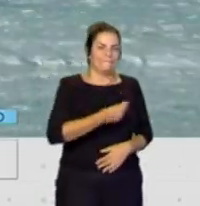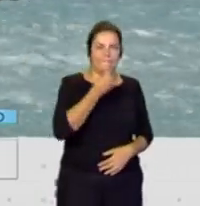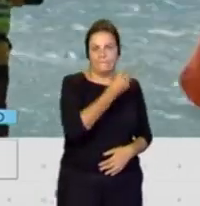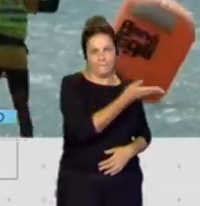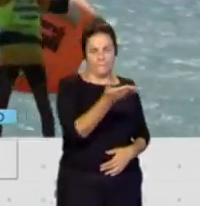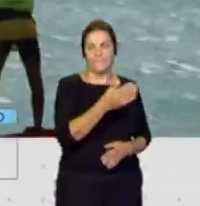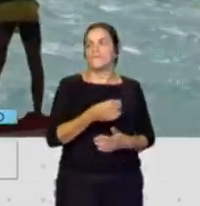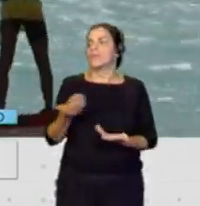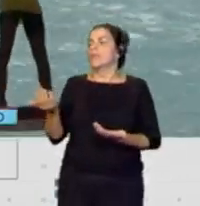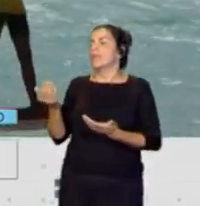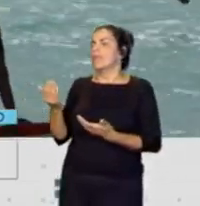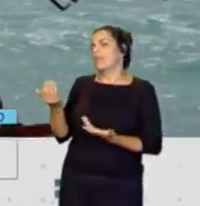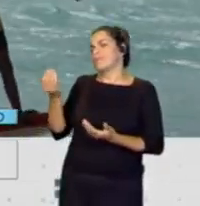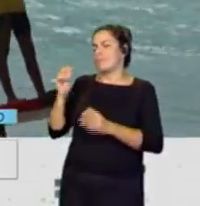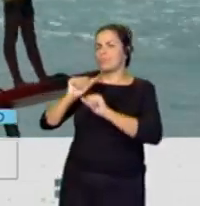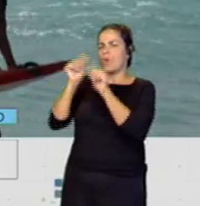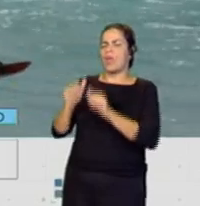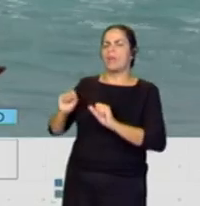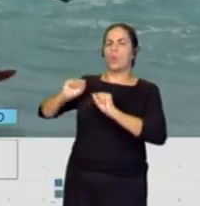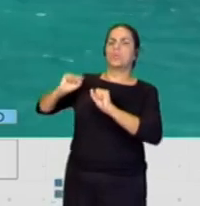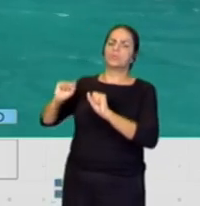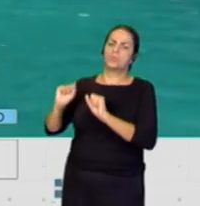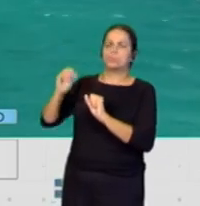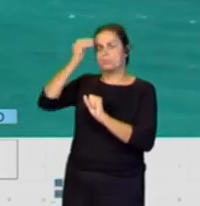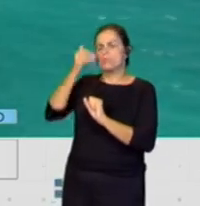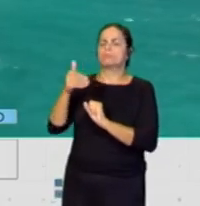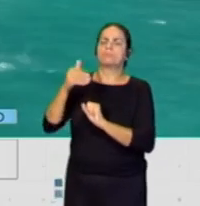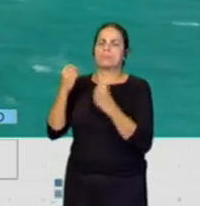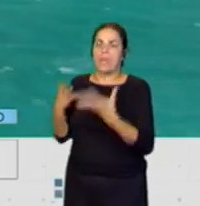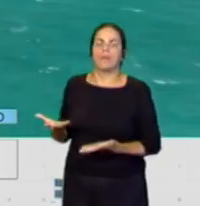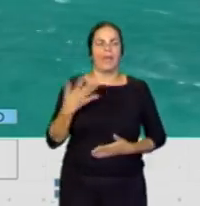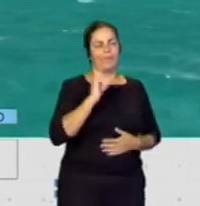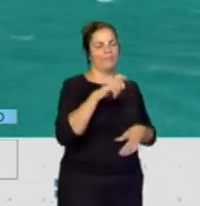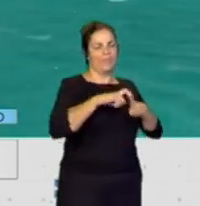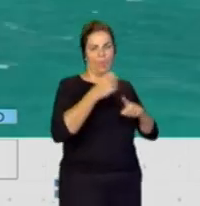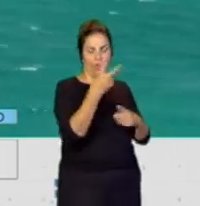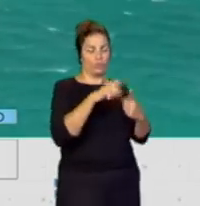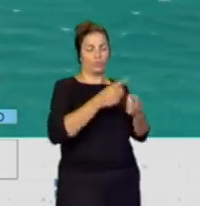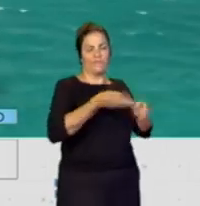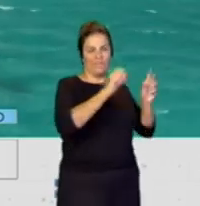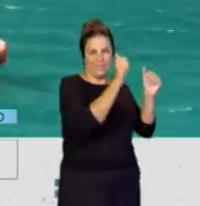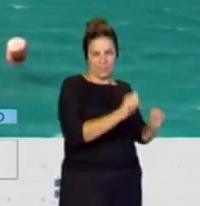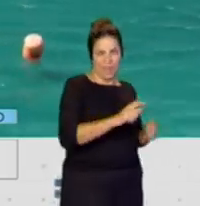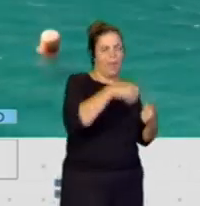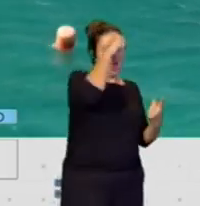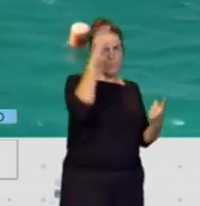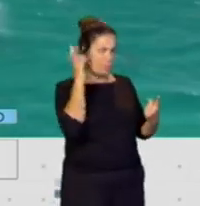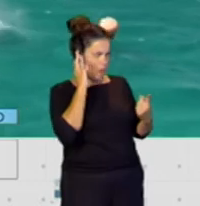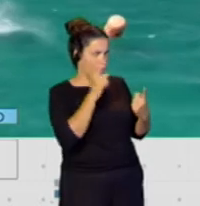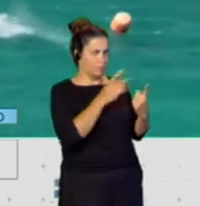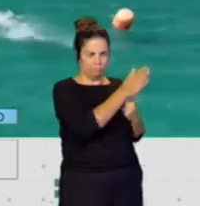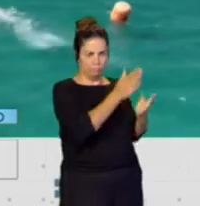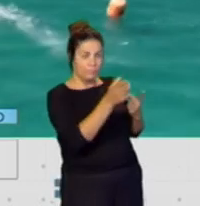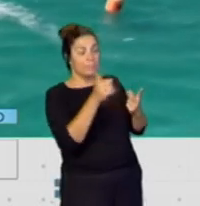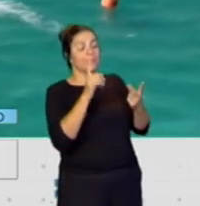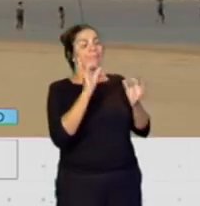modalidad de windsurf? Tenemos dos disciplinas. Ahora mismo tenemos la disciplina de freestyle, tanto de hombres como mujeres. En la